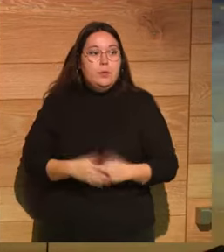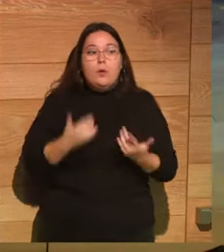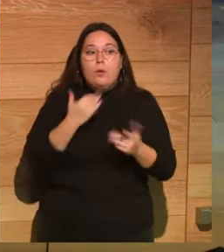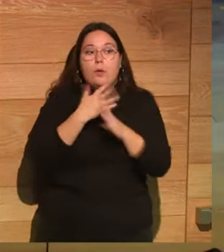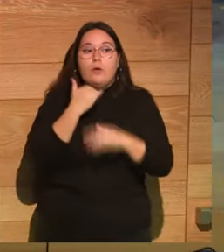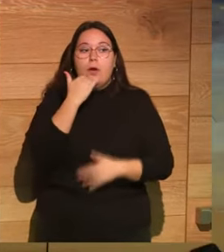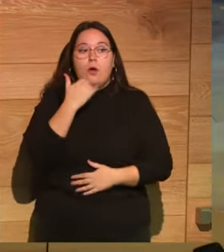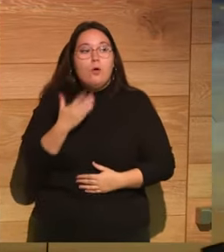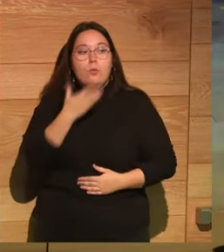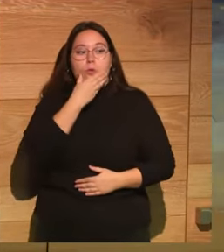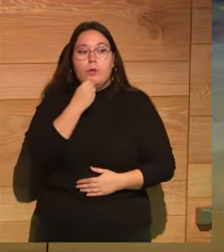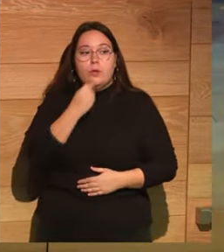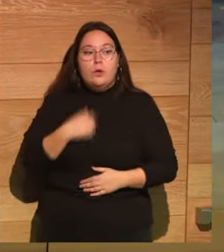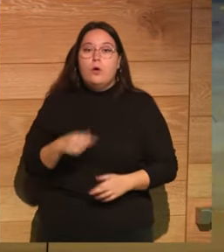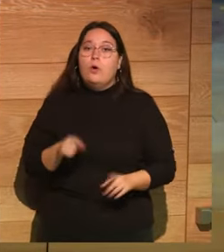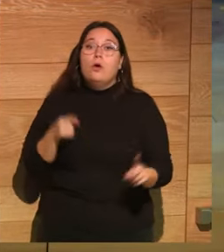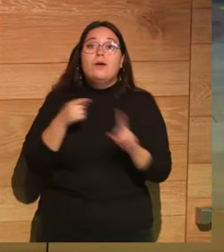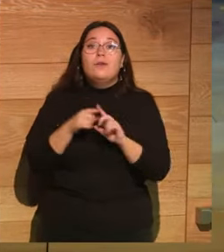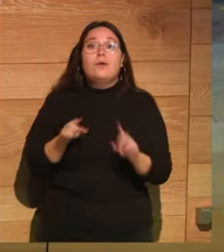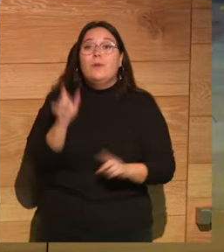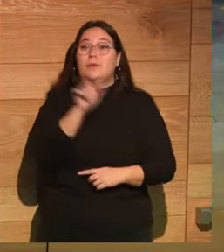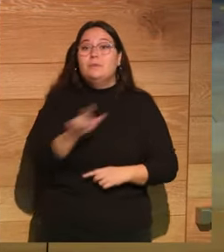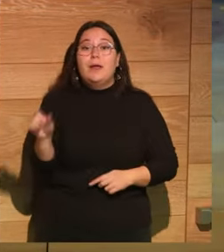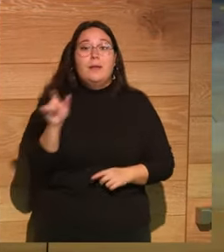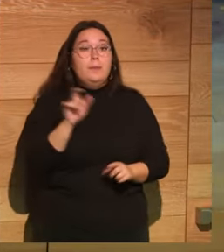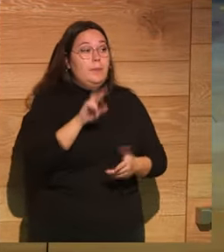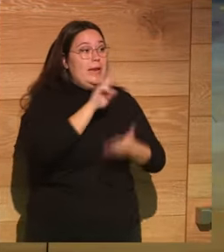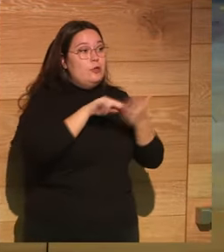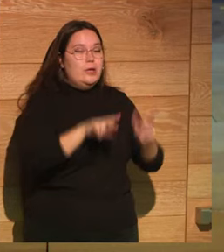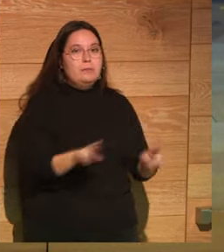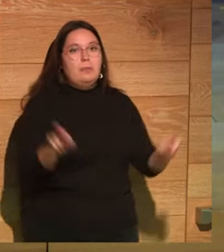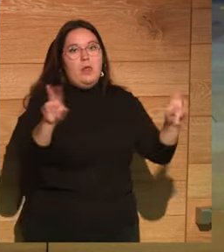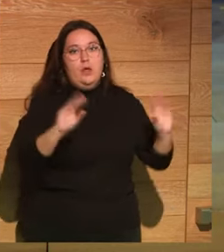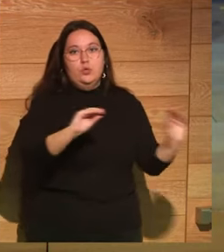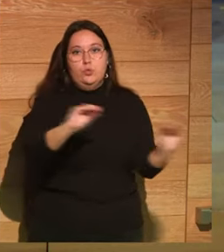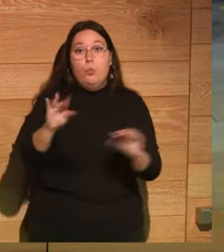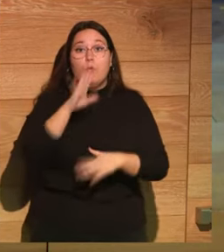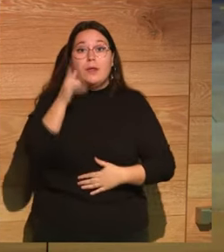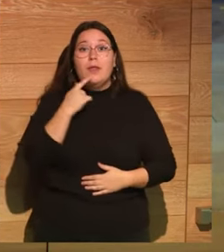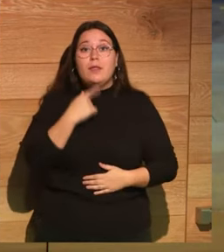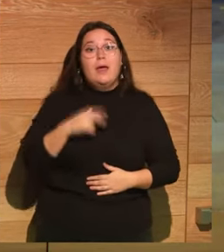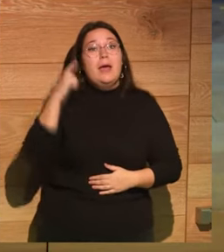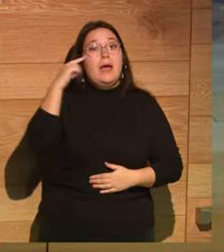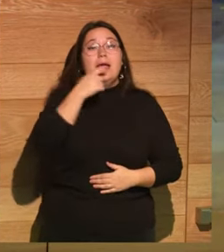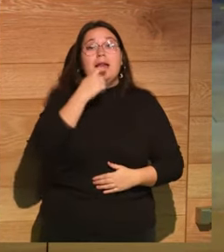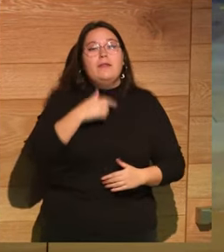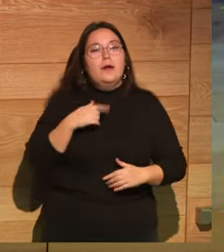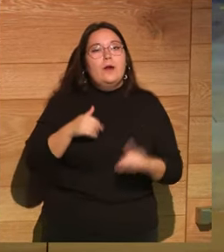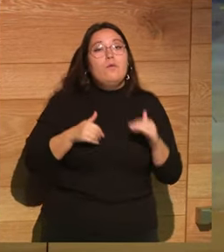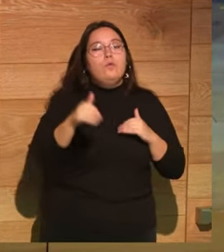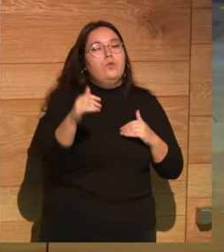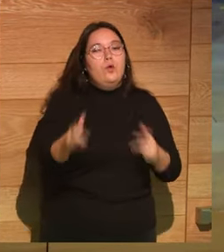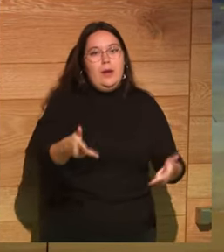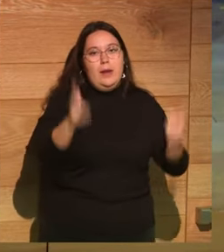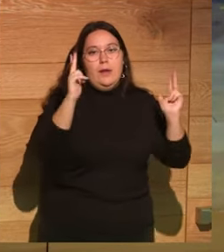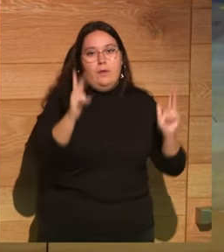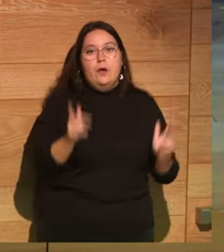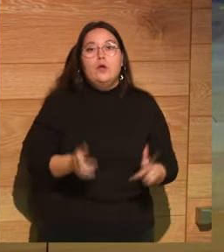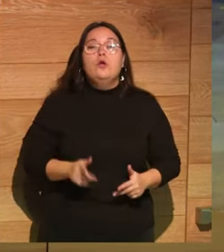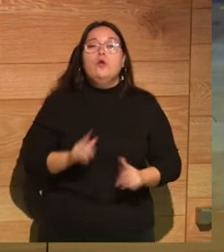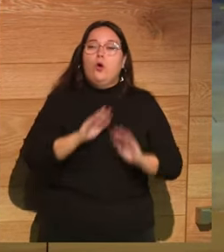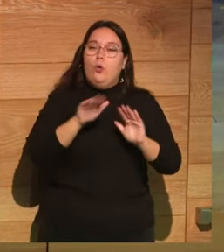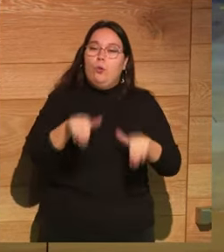muy bonito, que era, jugaba con la esperanza de los lectores, porque les decía que en un futuro Inglaterra sería libre y volvería